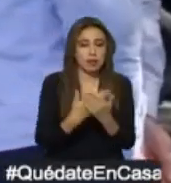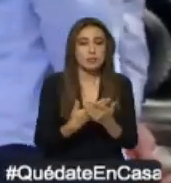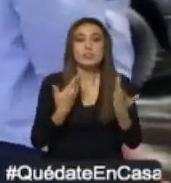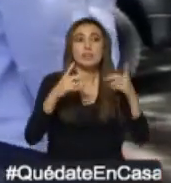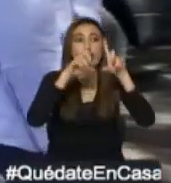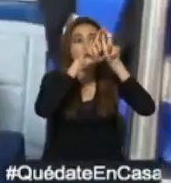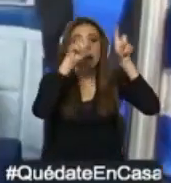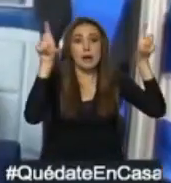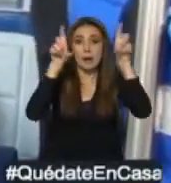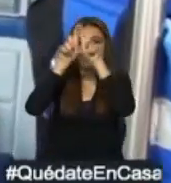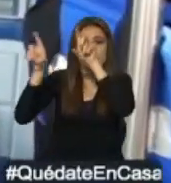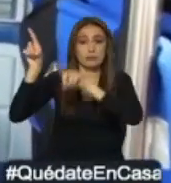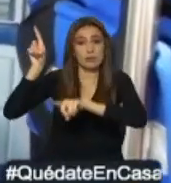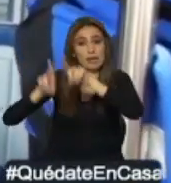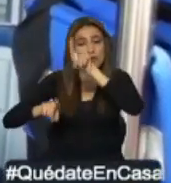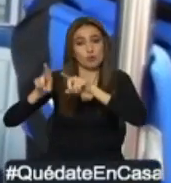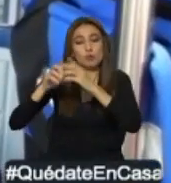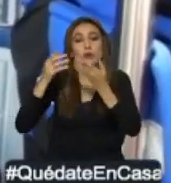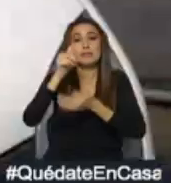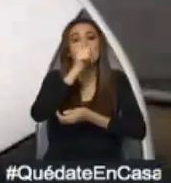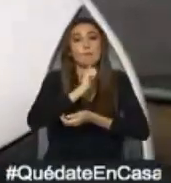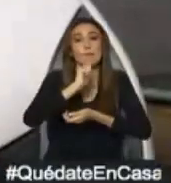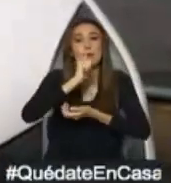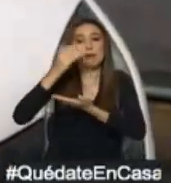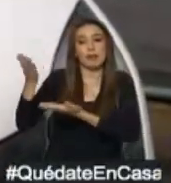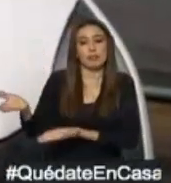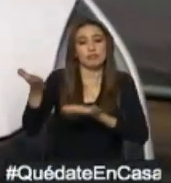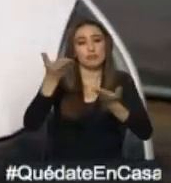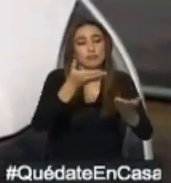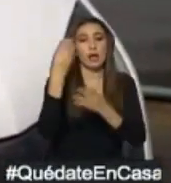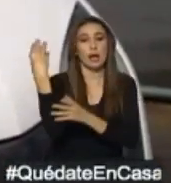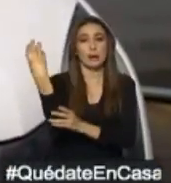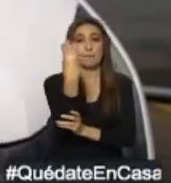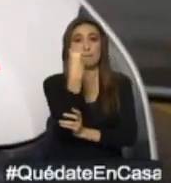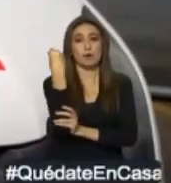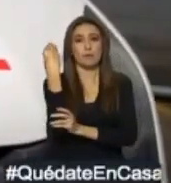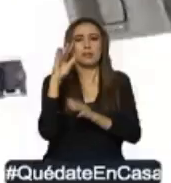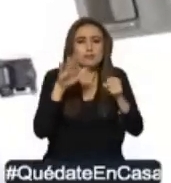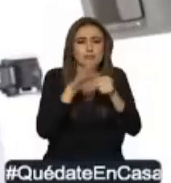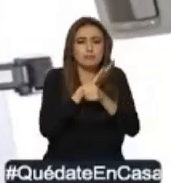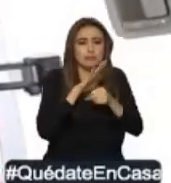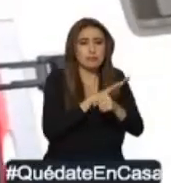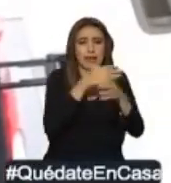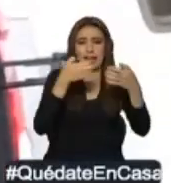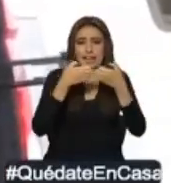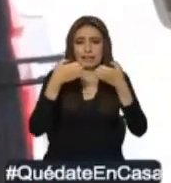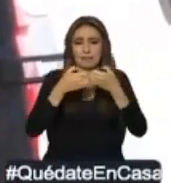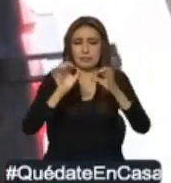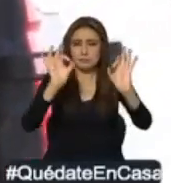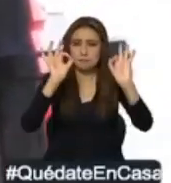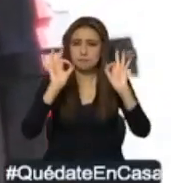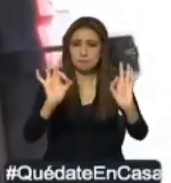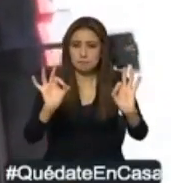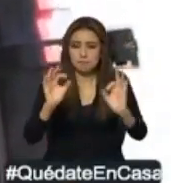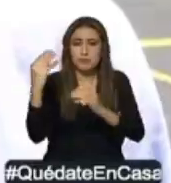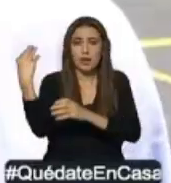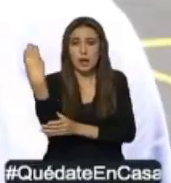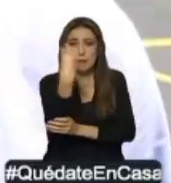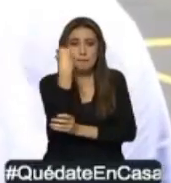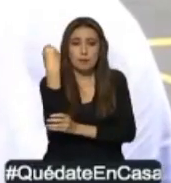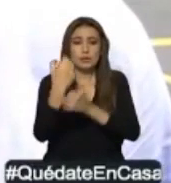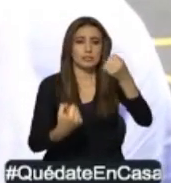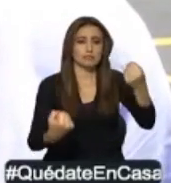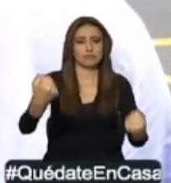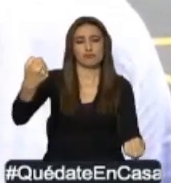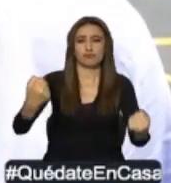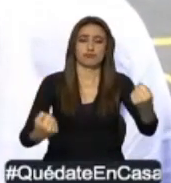Jury entregó ambulancias totalmente nuevas y equipadas. Unidades móviles, clínicas móviles, son más que ambulancias muy bien equipadas que nos